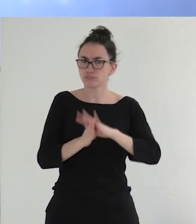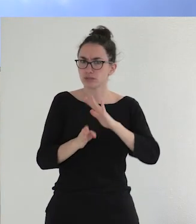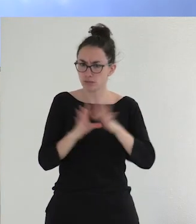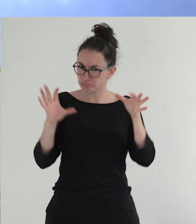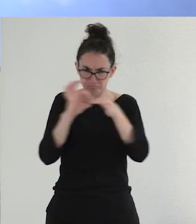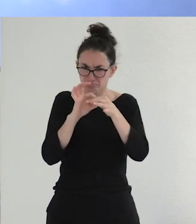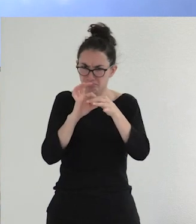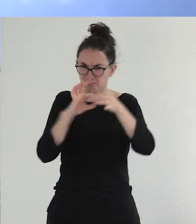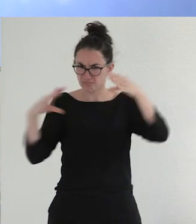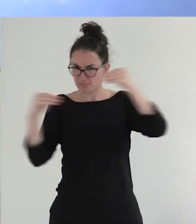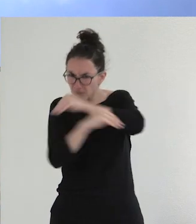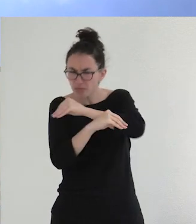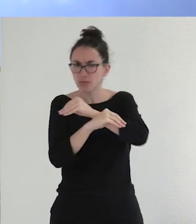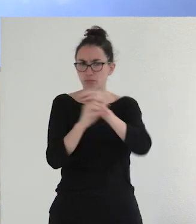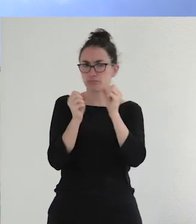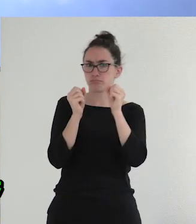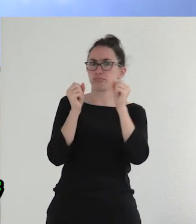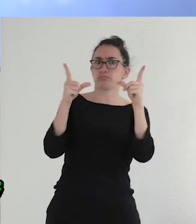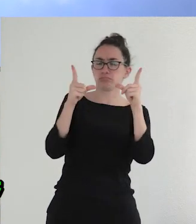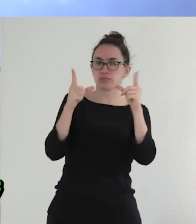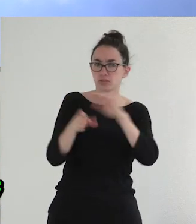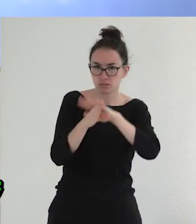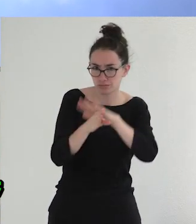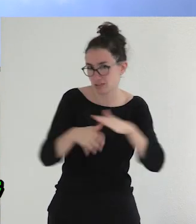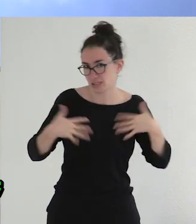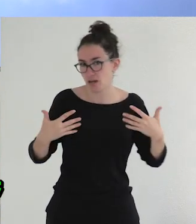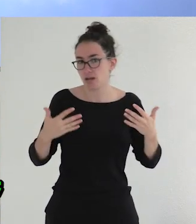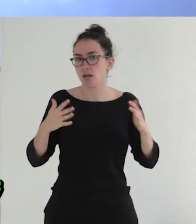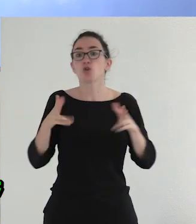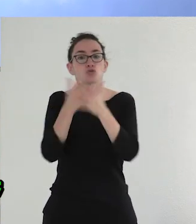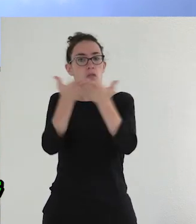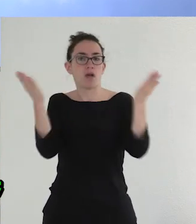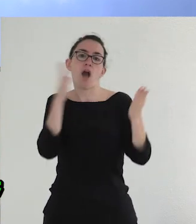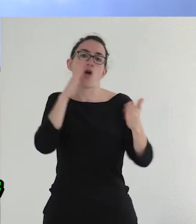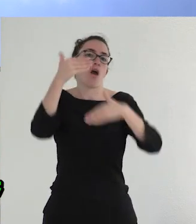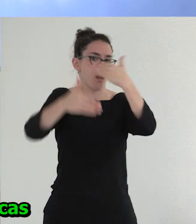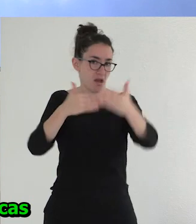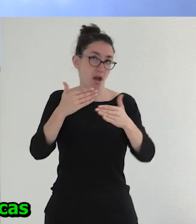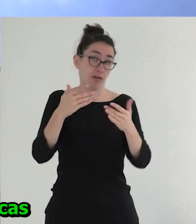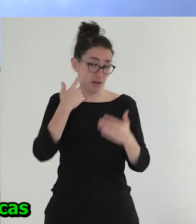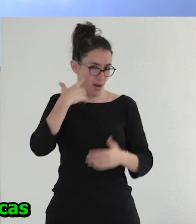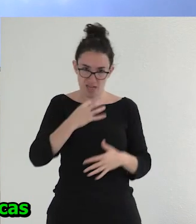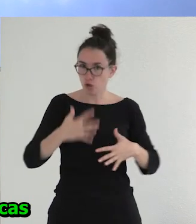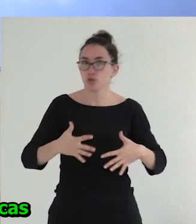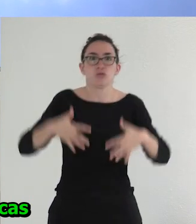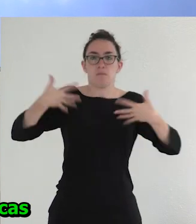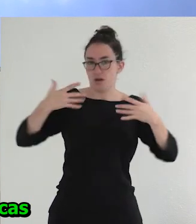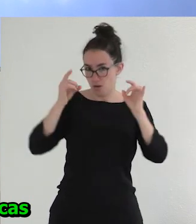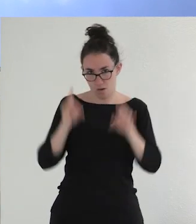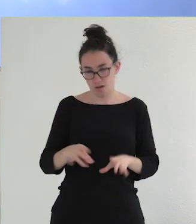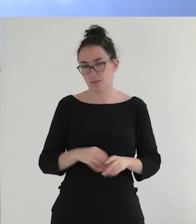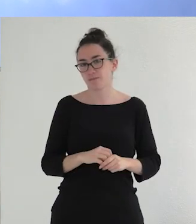concordancia, aunque vivimos en una sociedad muy progresista que se sorprende y lo acepta todo, pero se sorprende igual, ¿no? Este modelo ha recibido